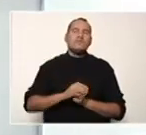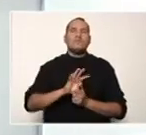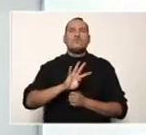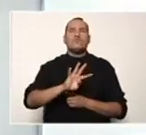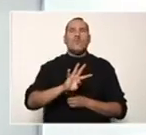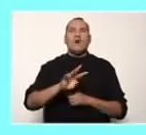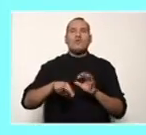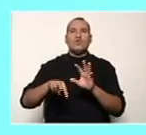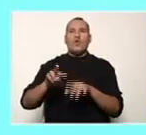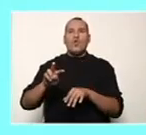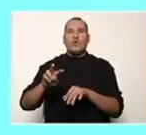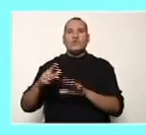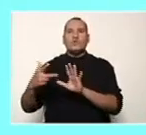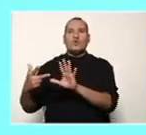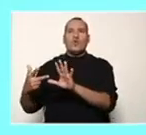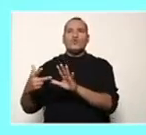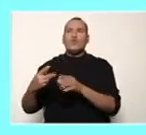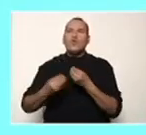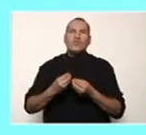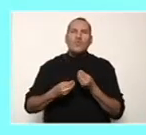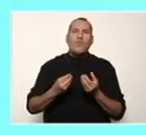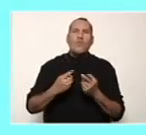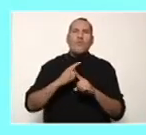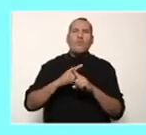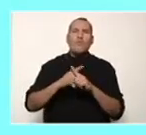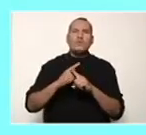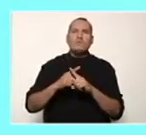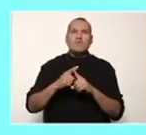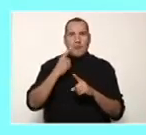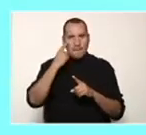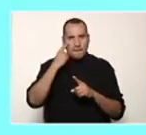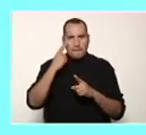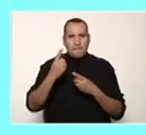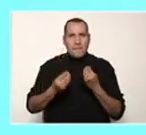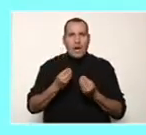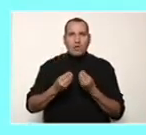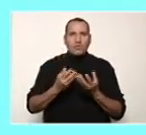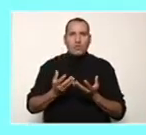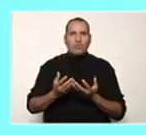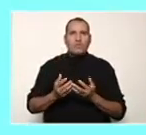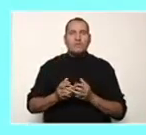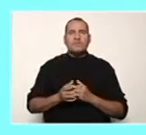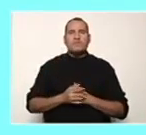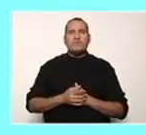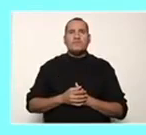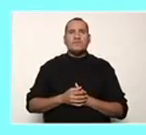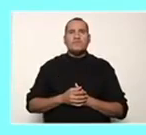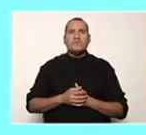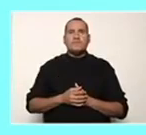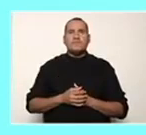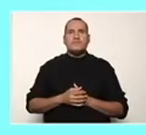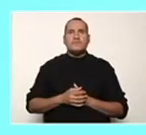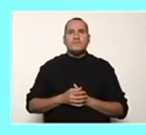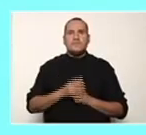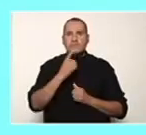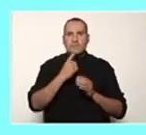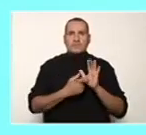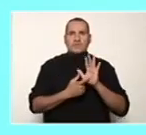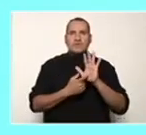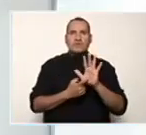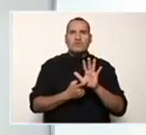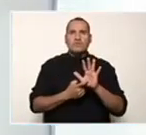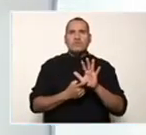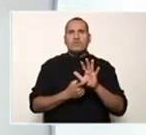y 8. Vean la estrategia donde se saca el máximo común divisor y nos arroja el resultado de